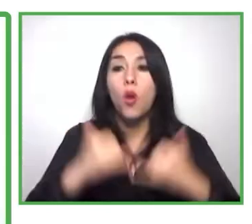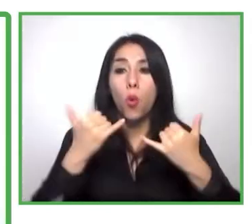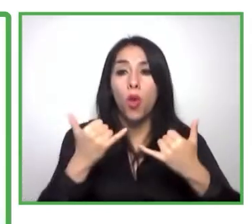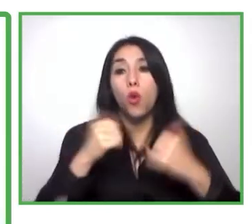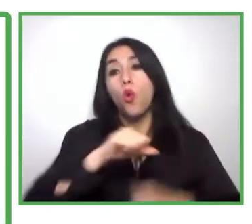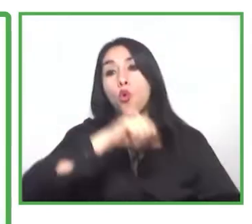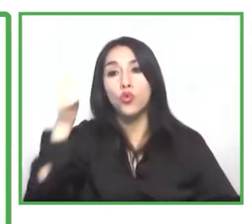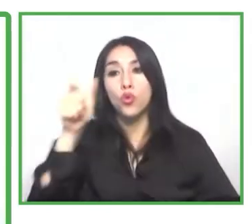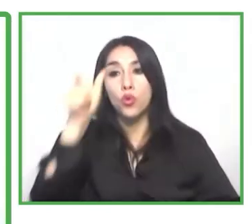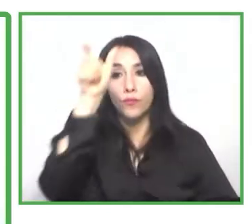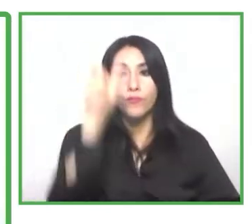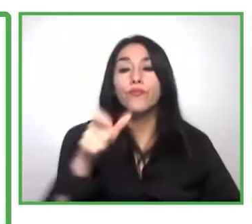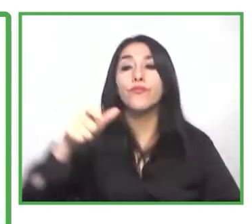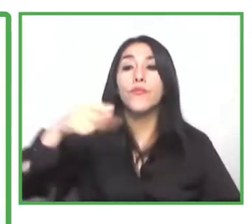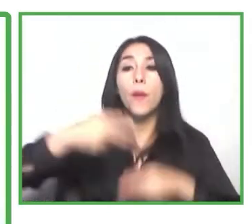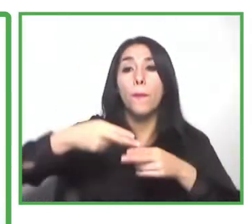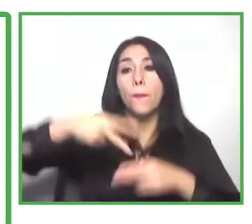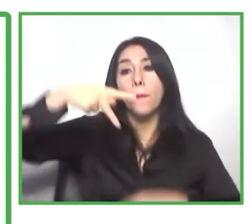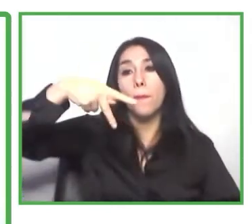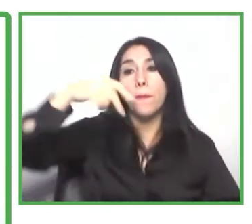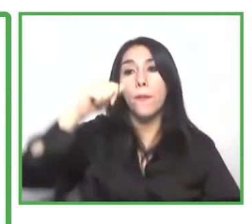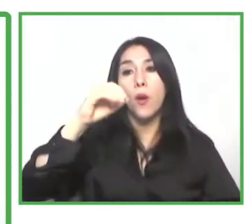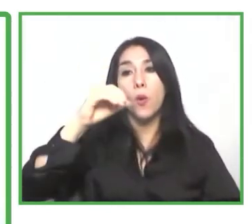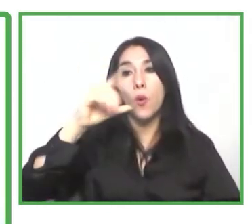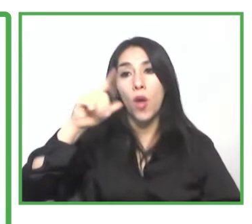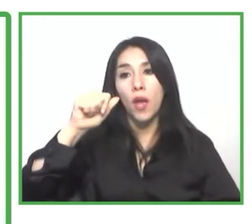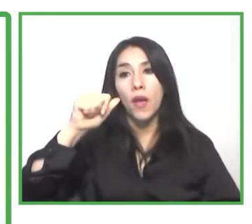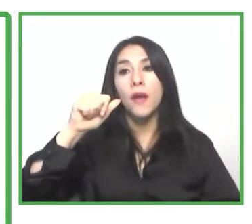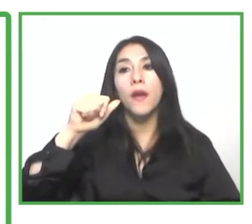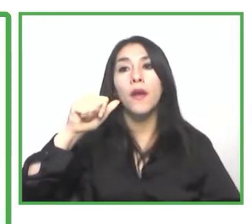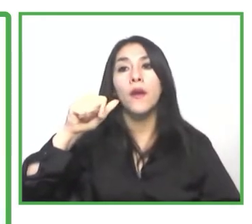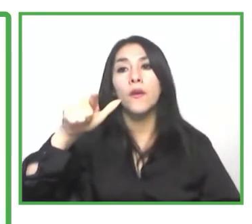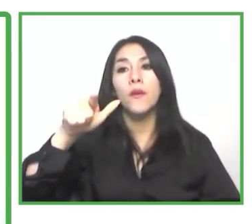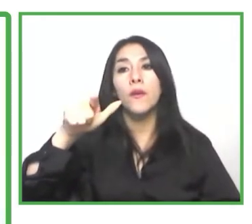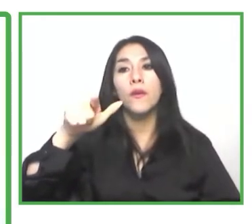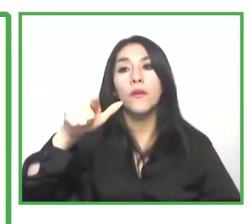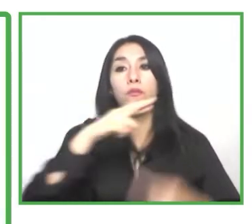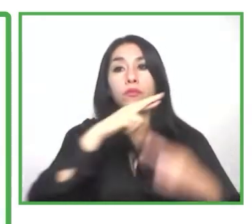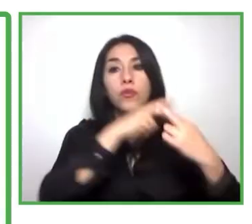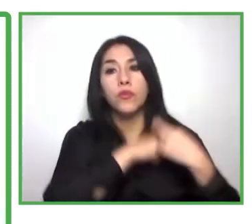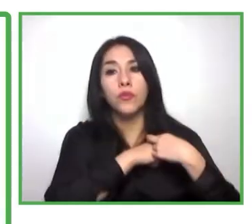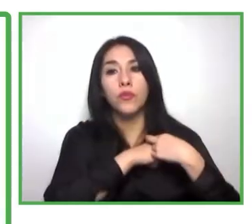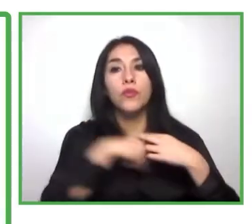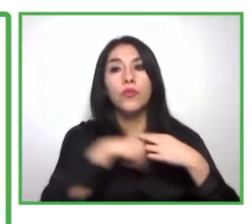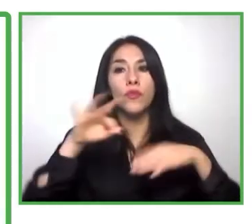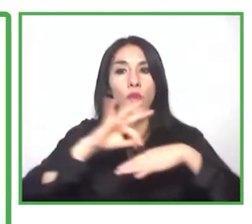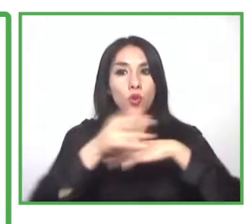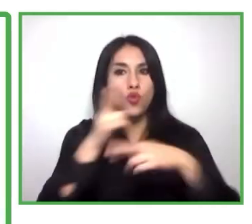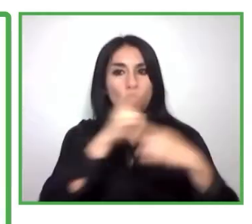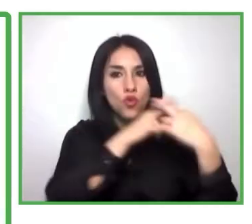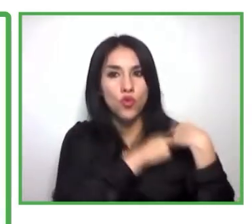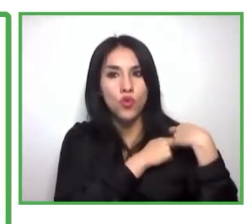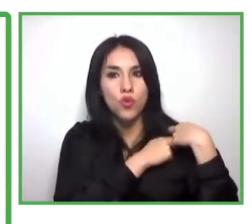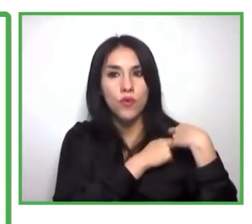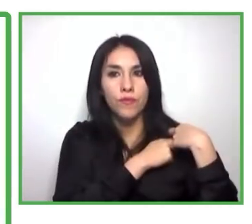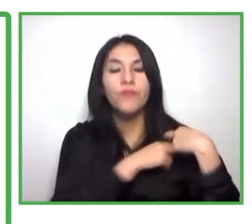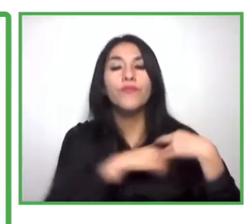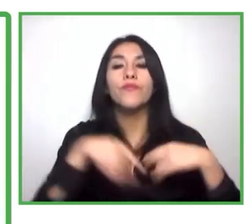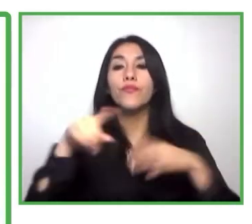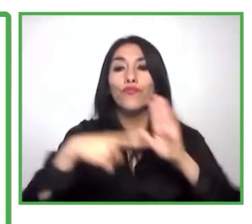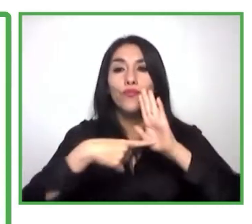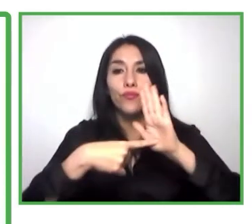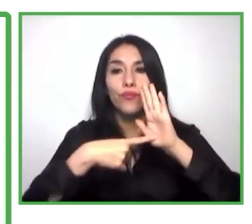Paola es gerente general de Blanco Consultores y cofundadora y directora de Expo Inclusión Chile y Uruguay. Una bonita y buena noticia.